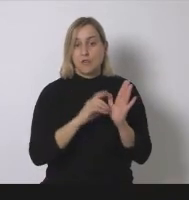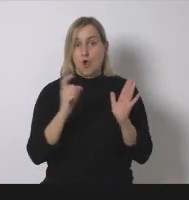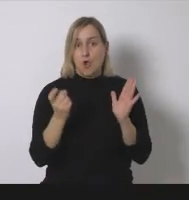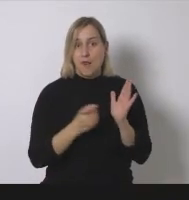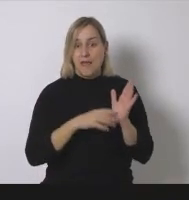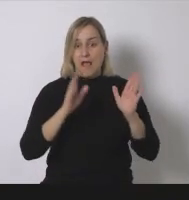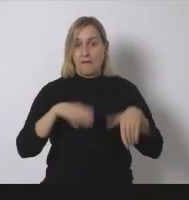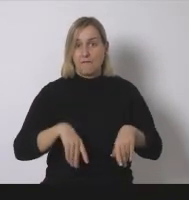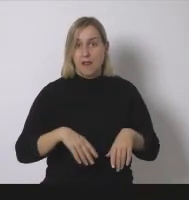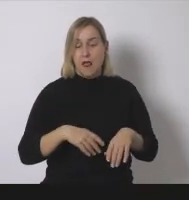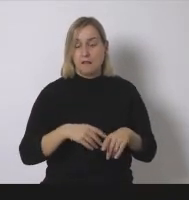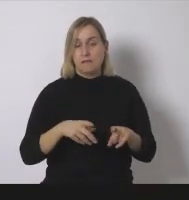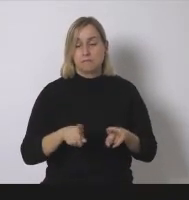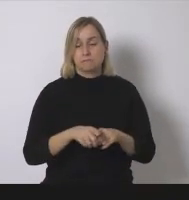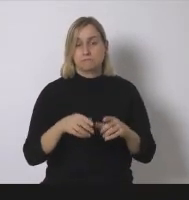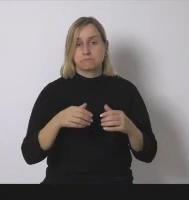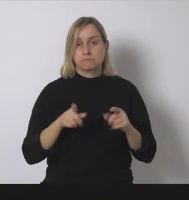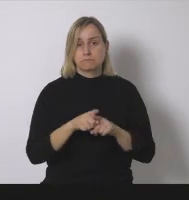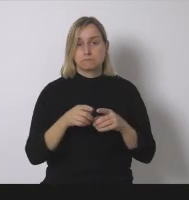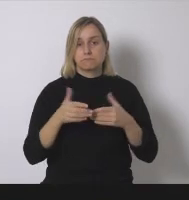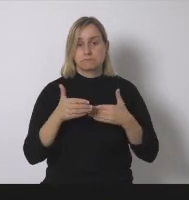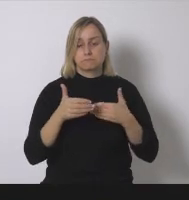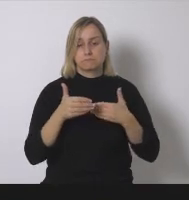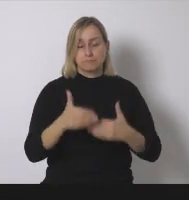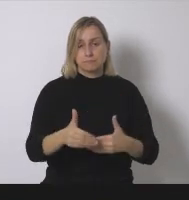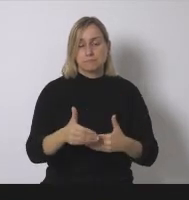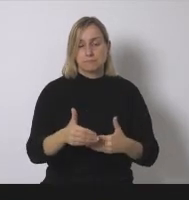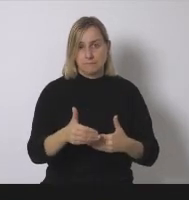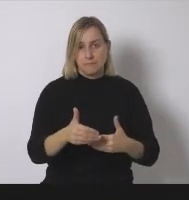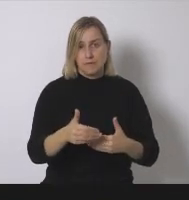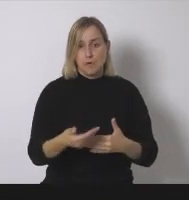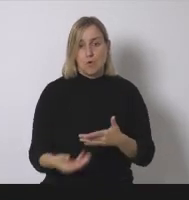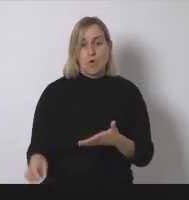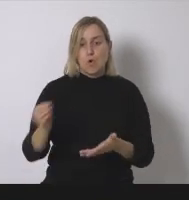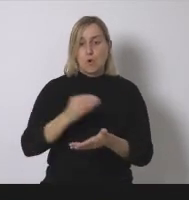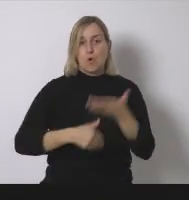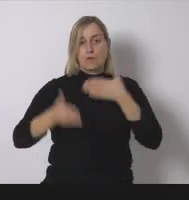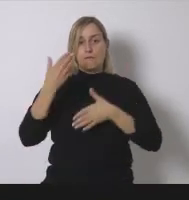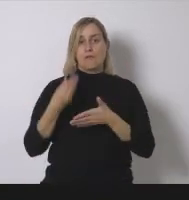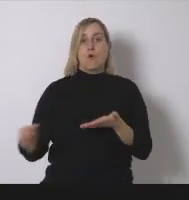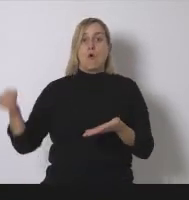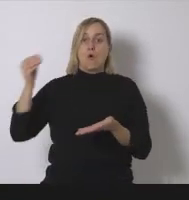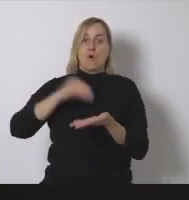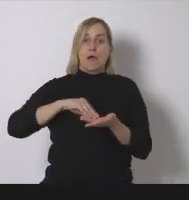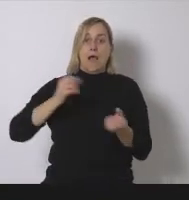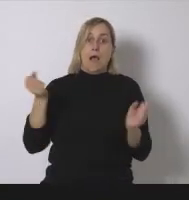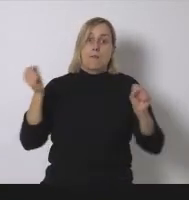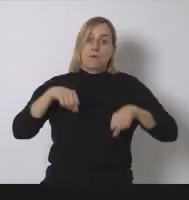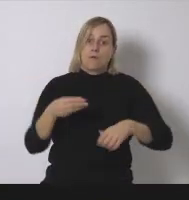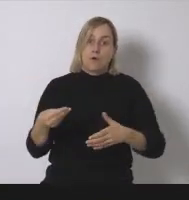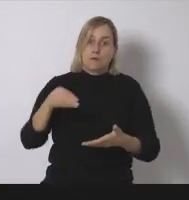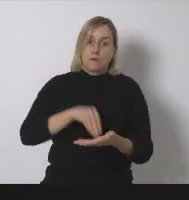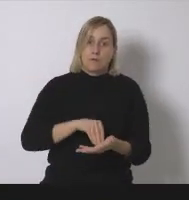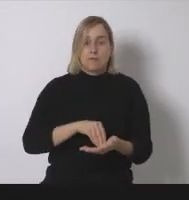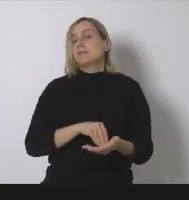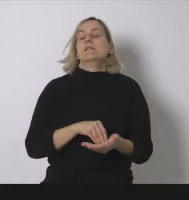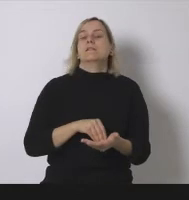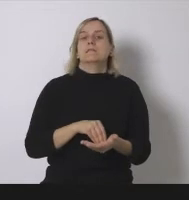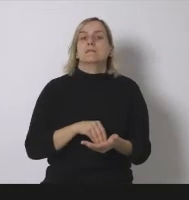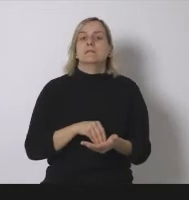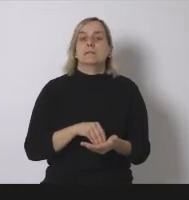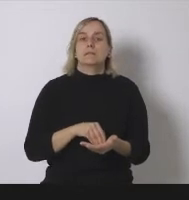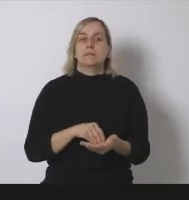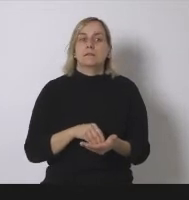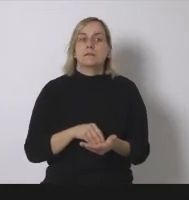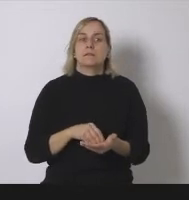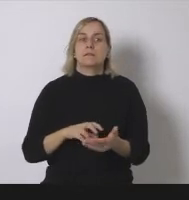vuelve a reaprobar por así decirlo se elimina el recurso de inconstitucionalidad de la ley de cambio climático vuelve a estar en vigor la ley de cambio